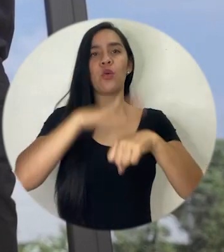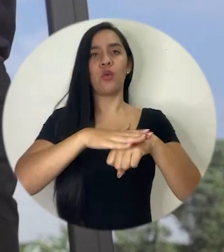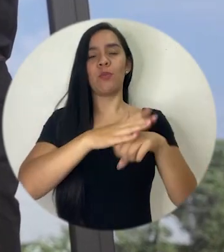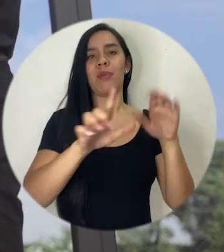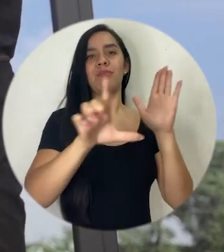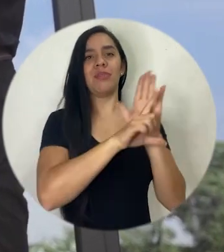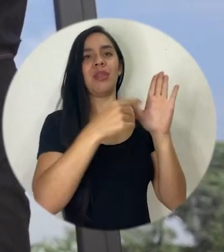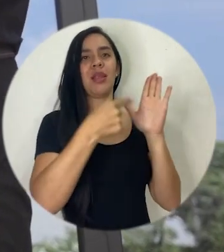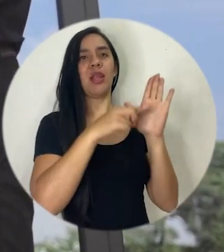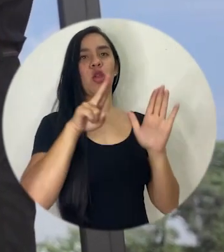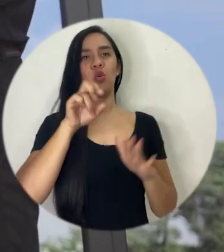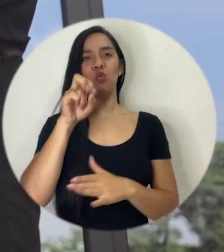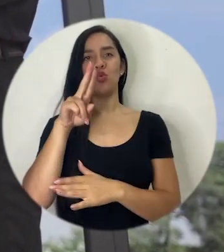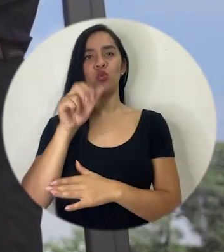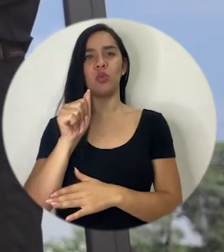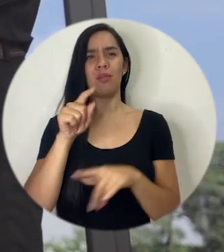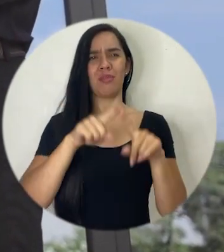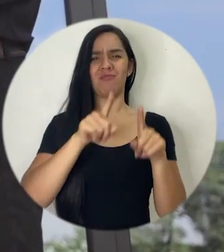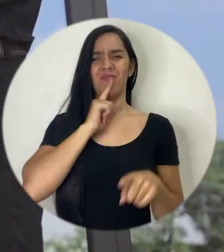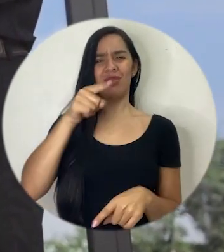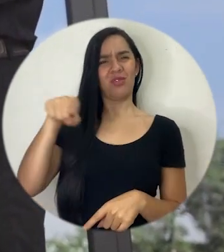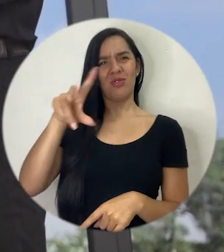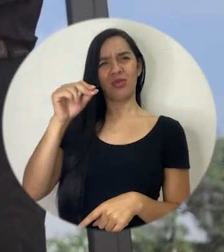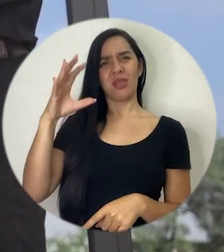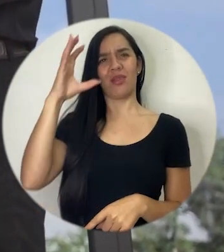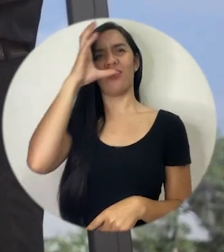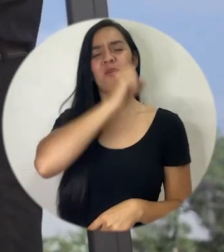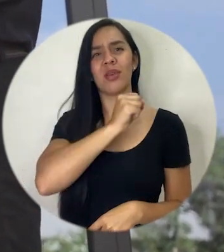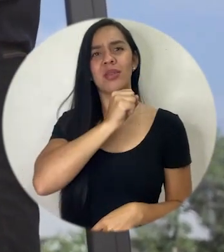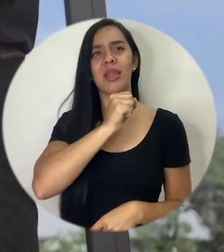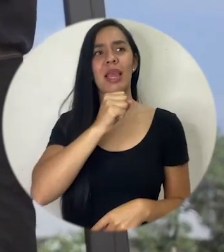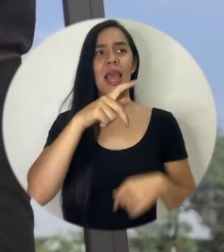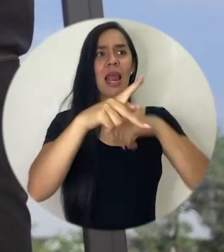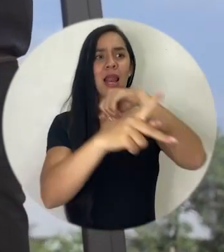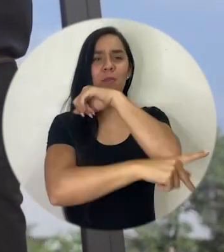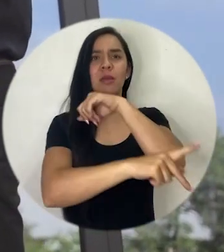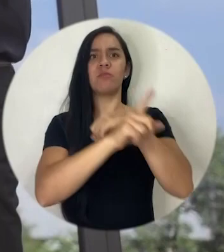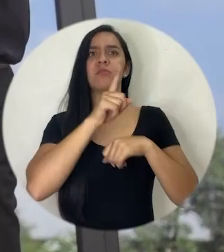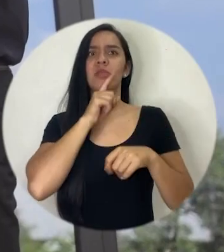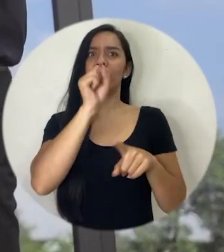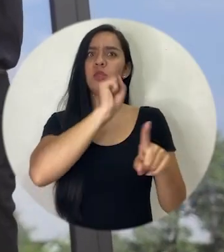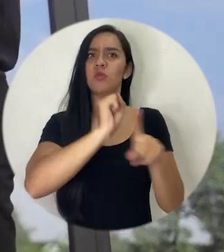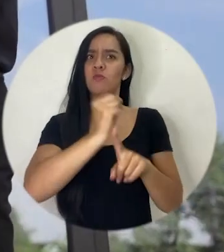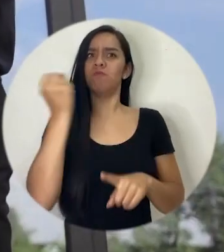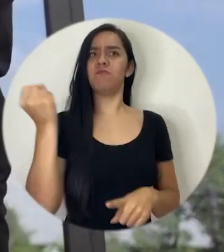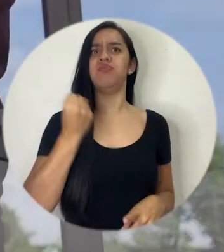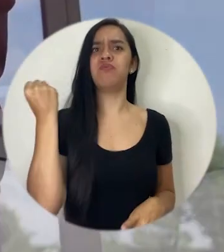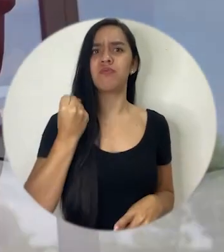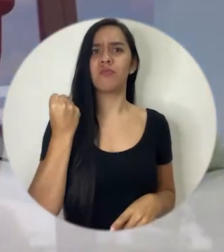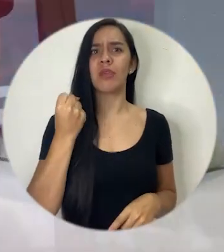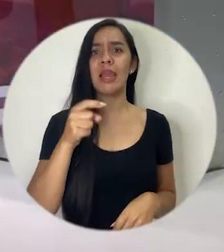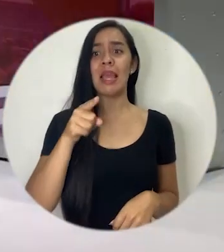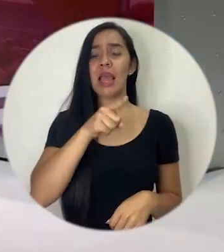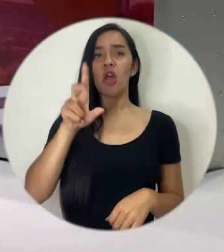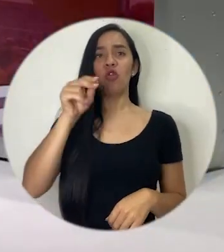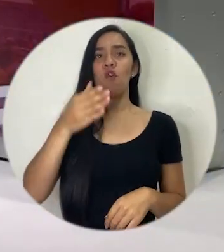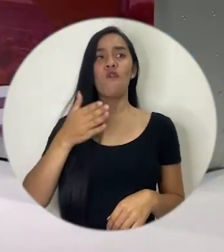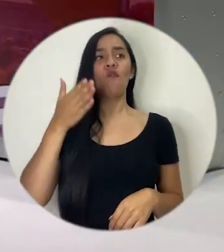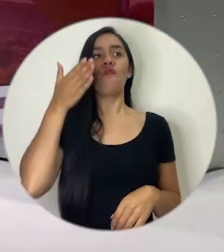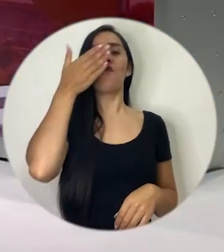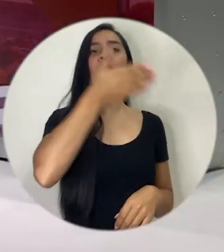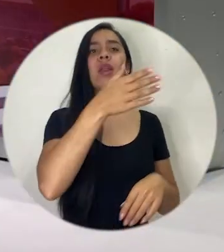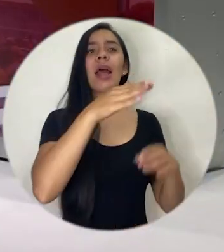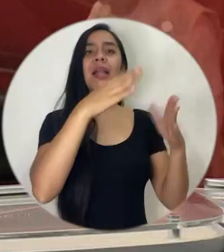la ley de usura y no se dieron cuenta la calamidad que vivió el país ni siquiera fueron para revisar el mismo